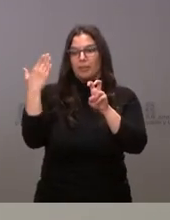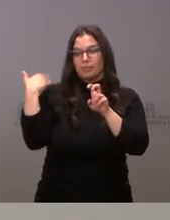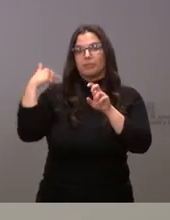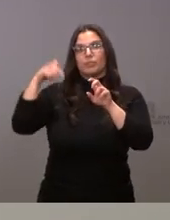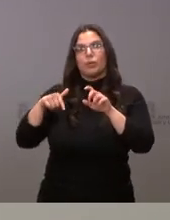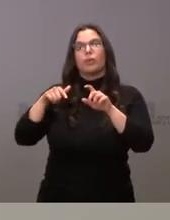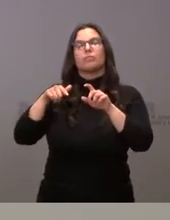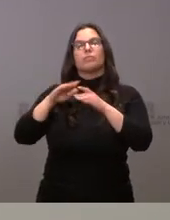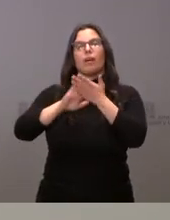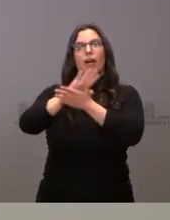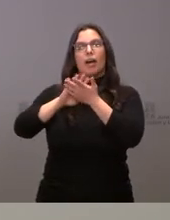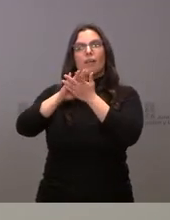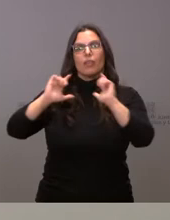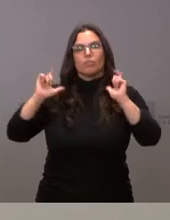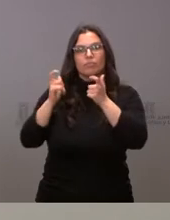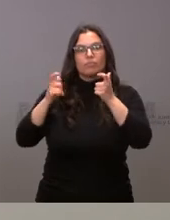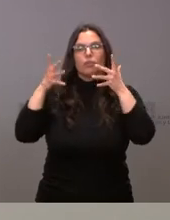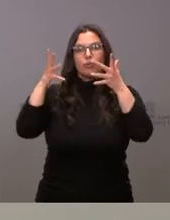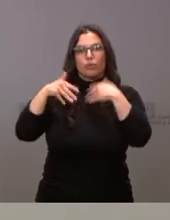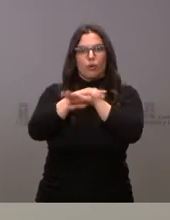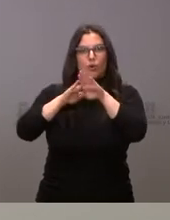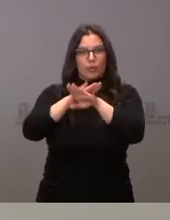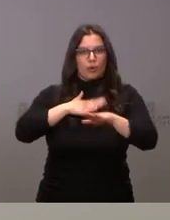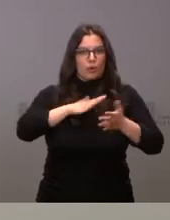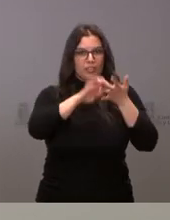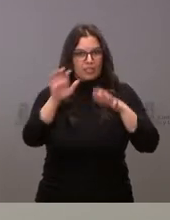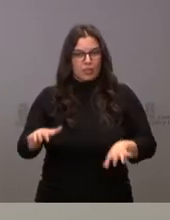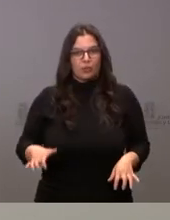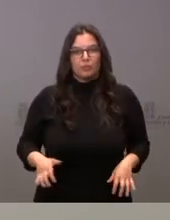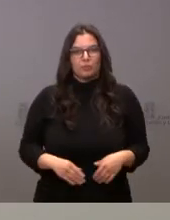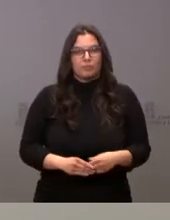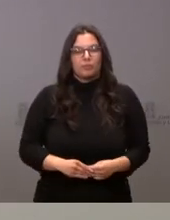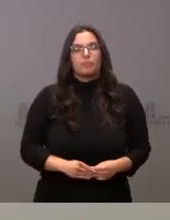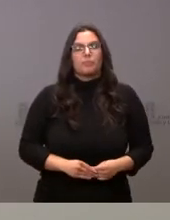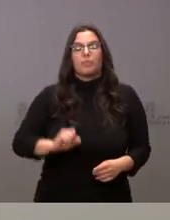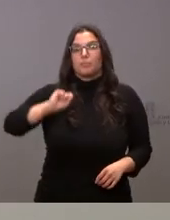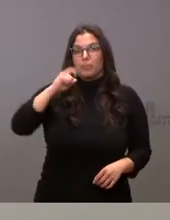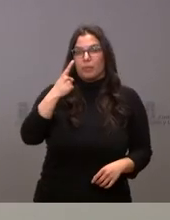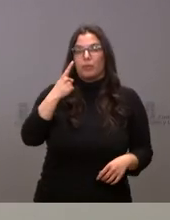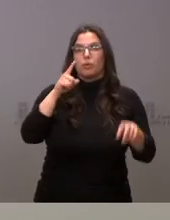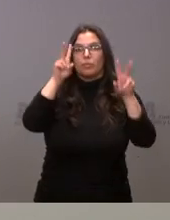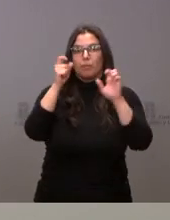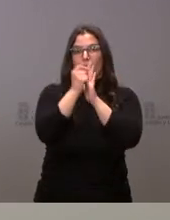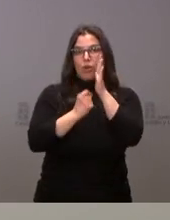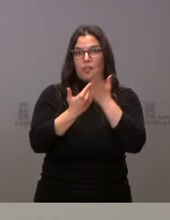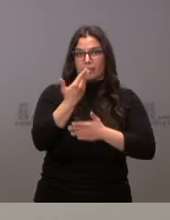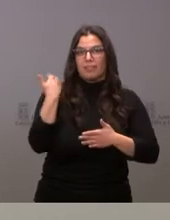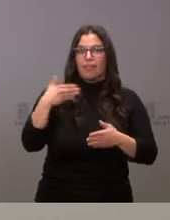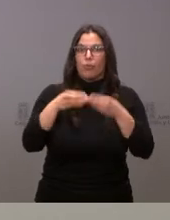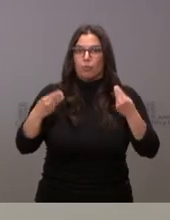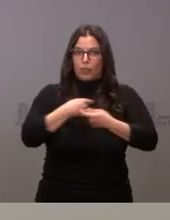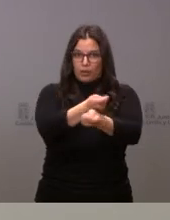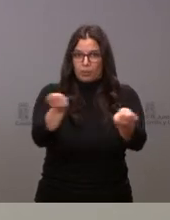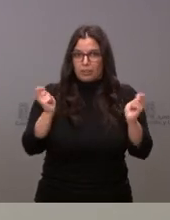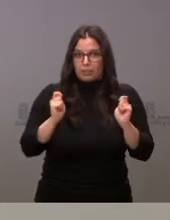sesión del Consejo de Gobierno de Castilla y León. En primer lugar, comenzando con los asuntos del día, tienen la documentación a su